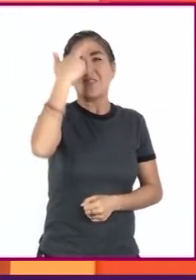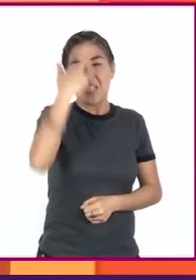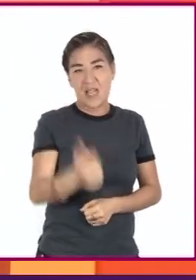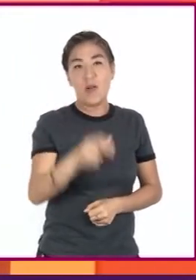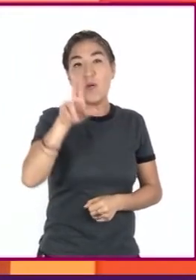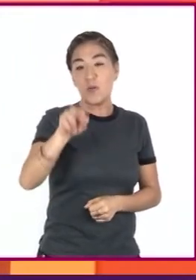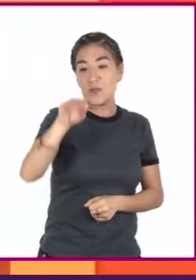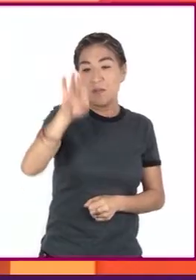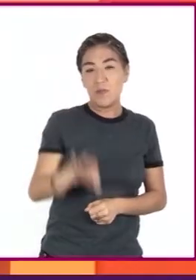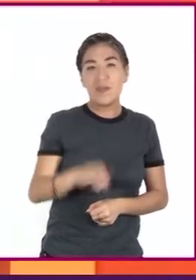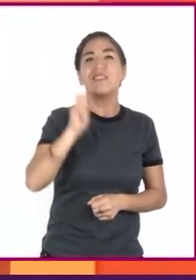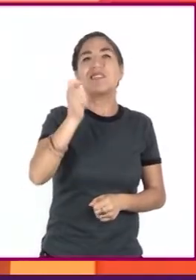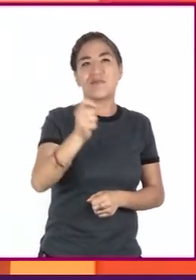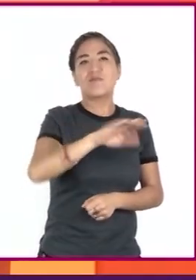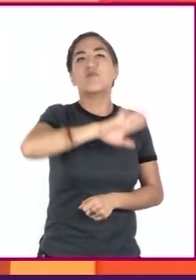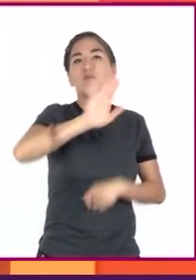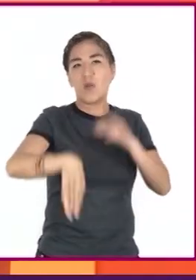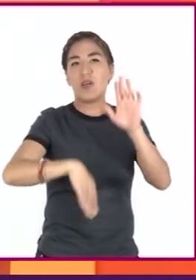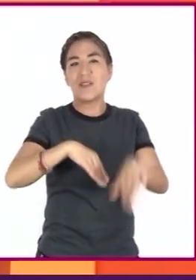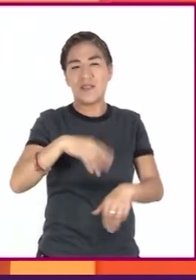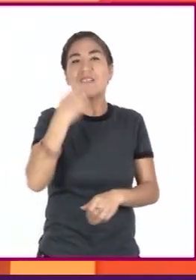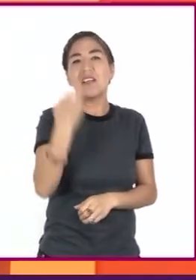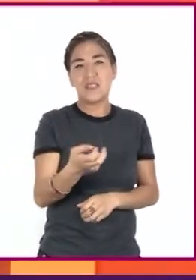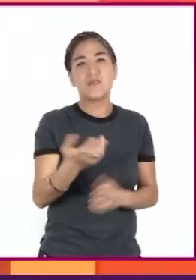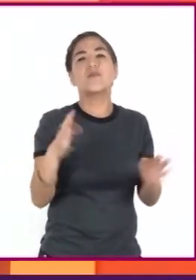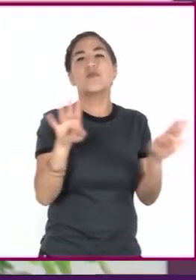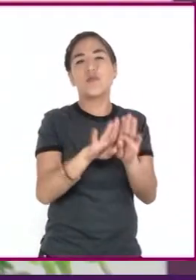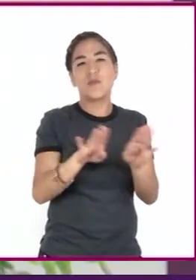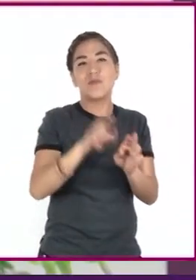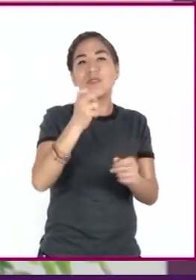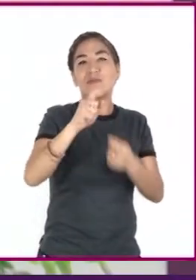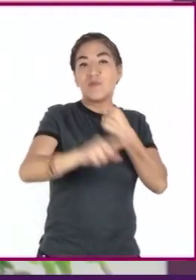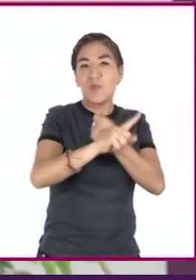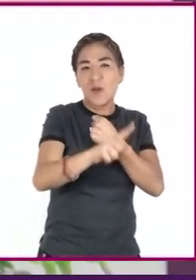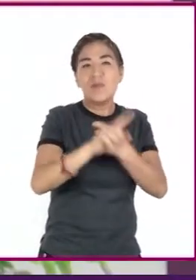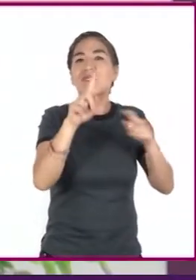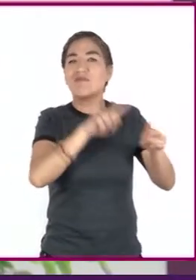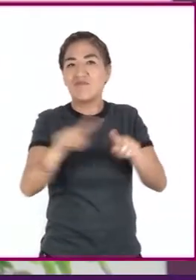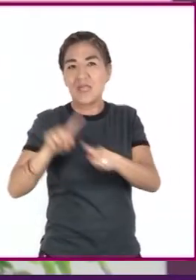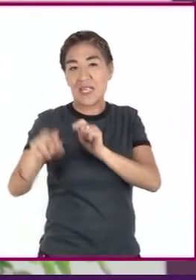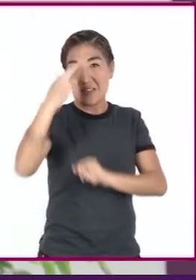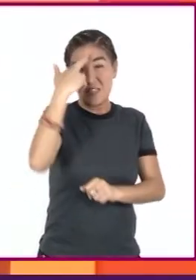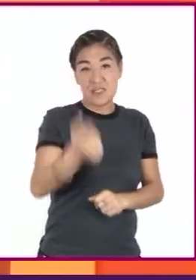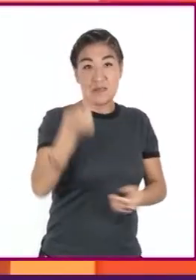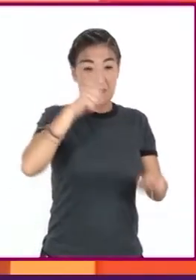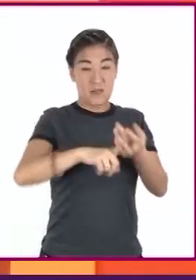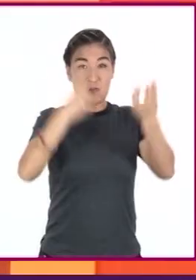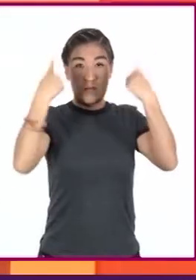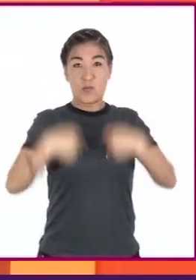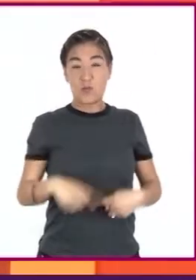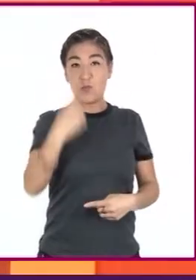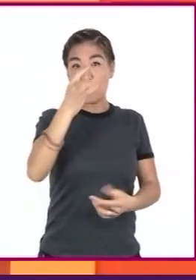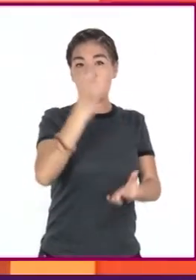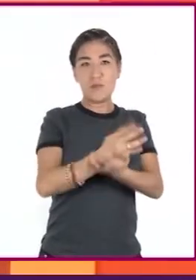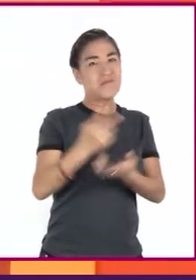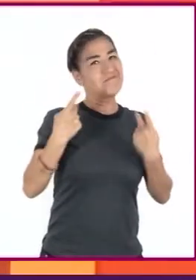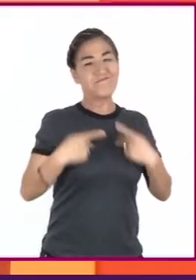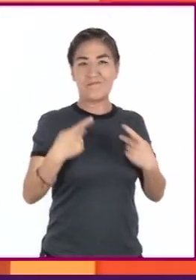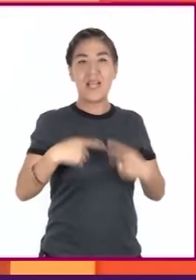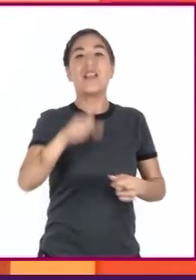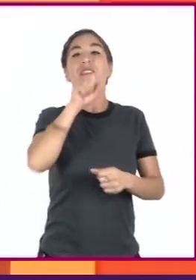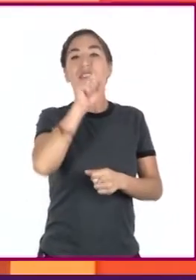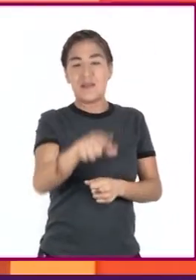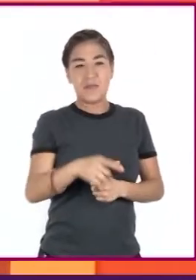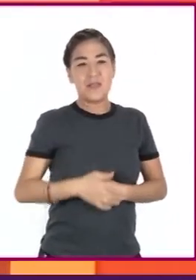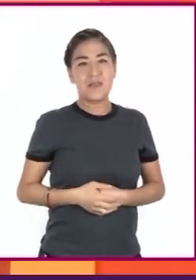80% de las muertes, manifestándose en diversos problemas, no solamente en el organismo de cada uno, sino